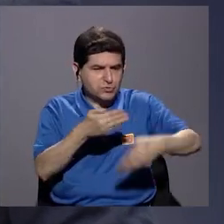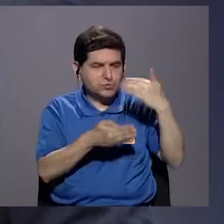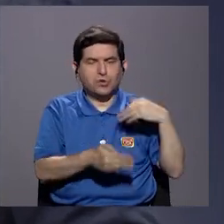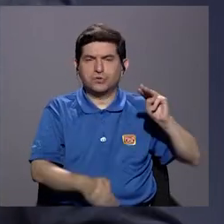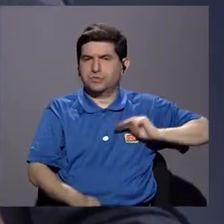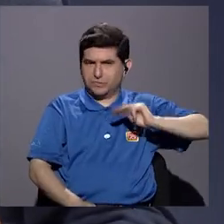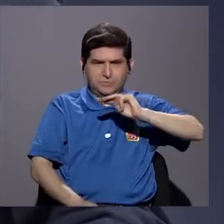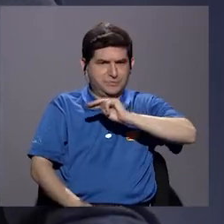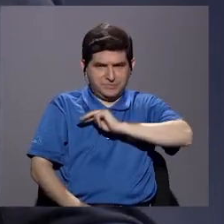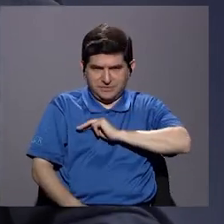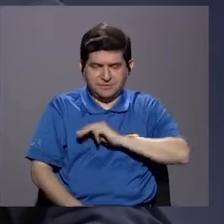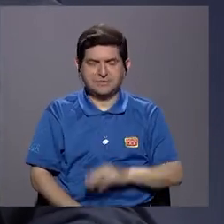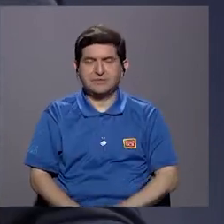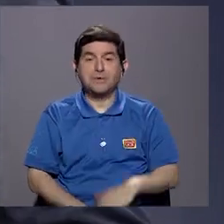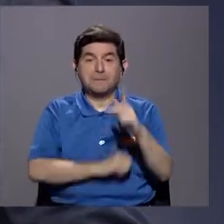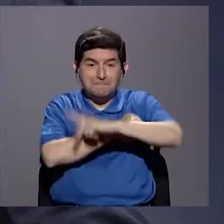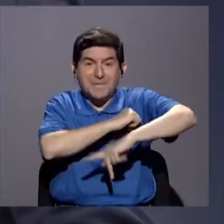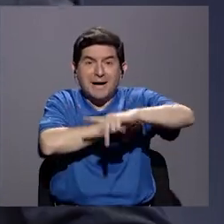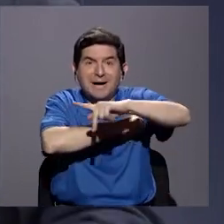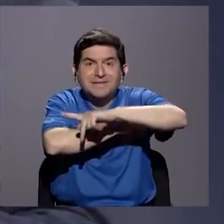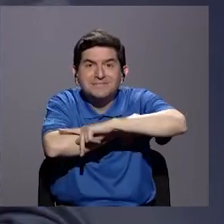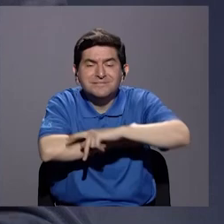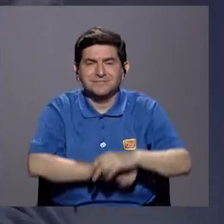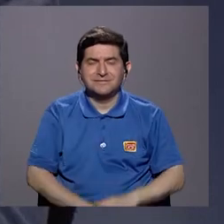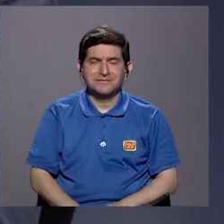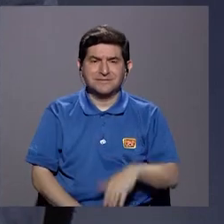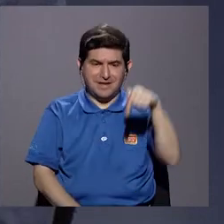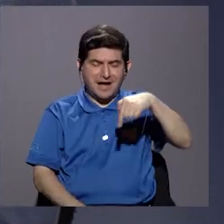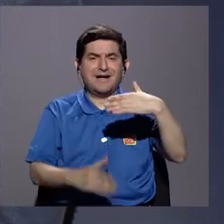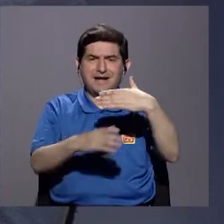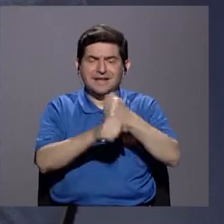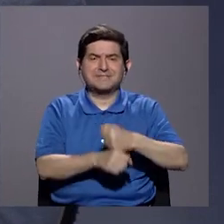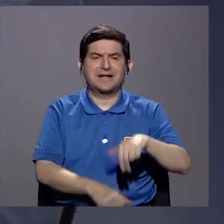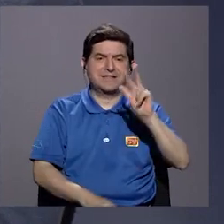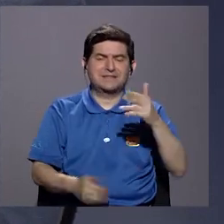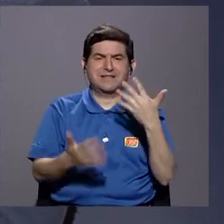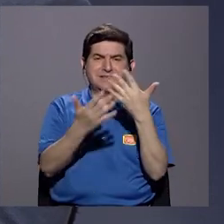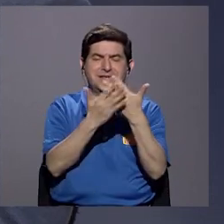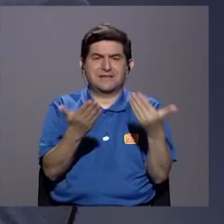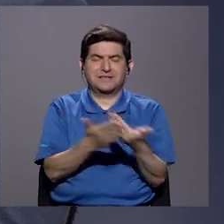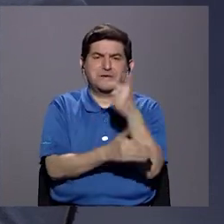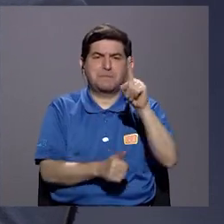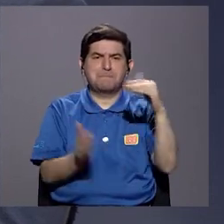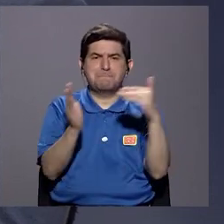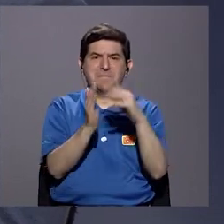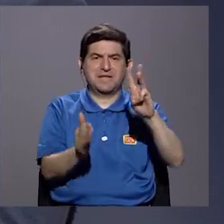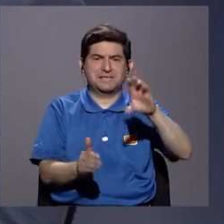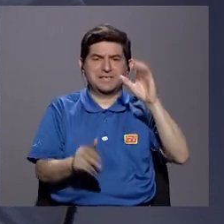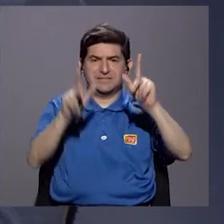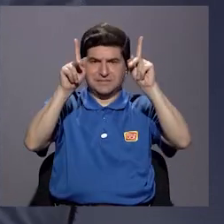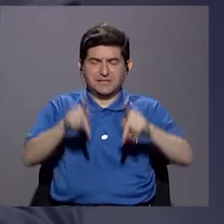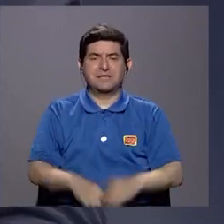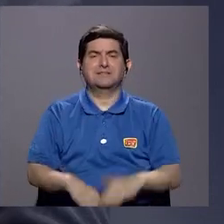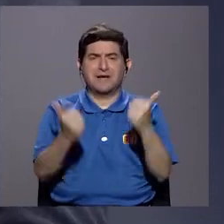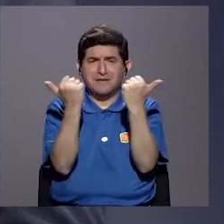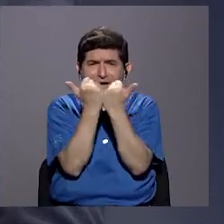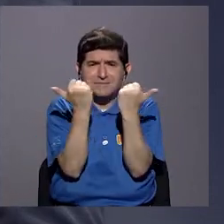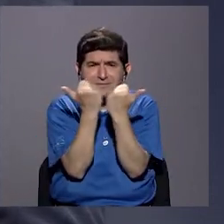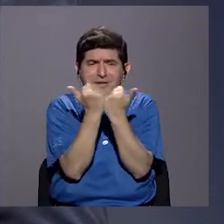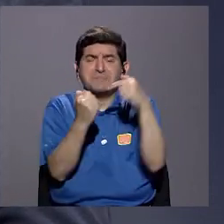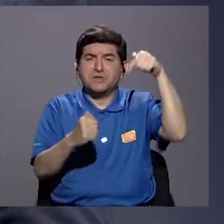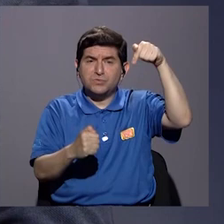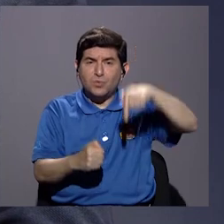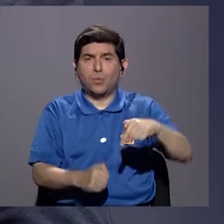estuvimos en el ministerio, sino porque lo hizo el país. Se construyeron tres cárceles nuevas para 1.600 personas y el hacinamiento hoy